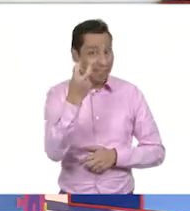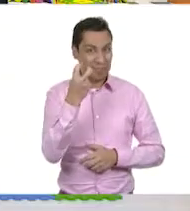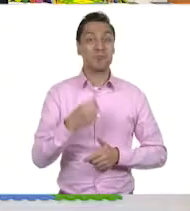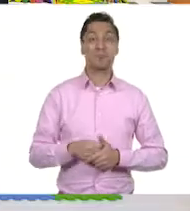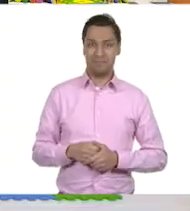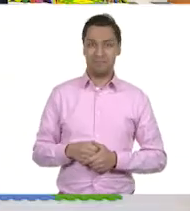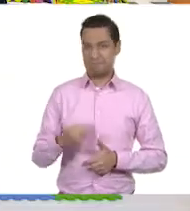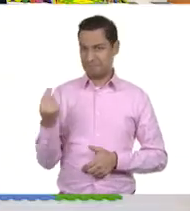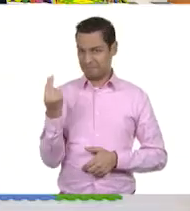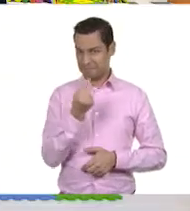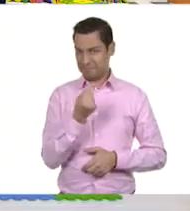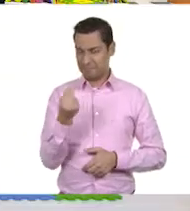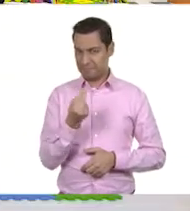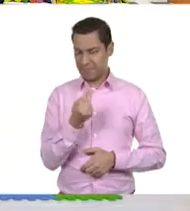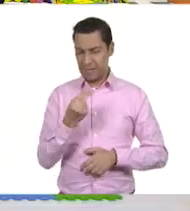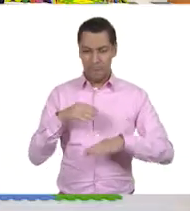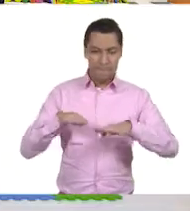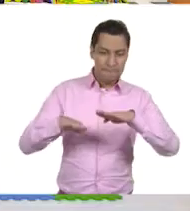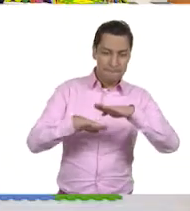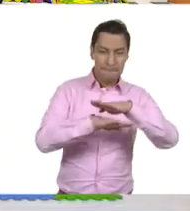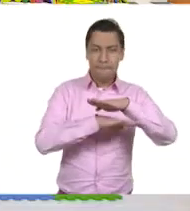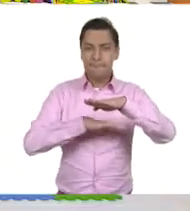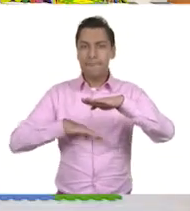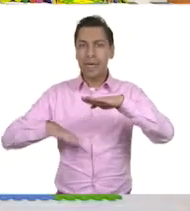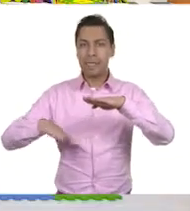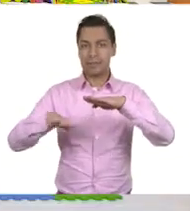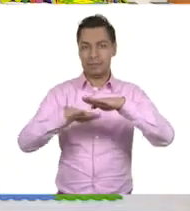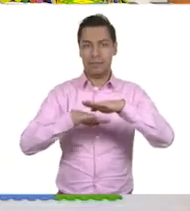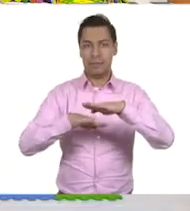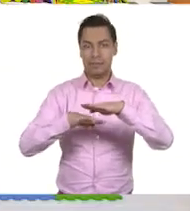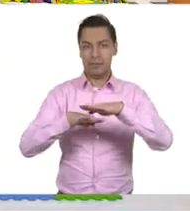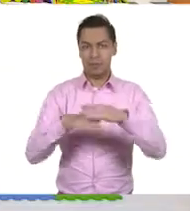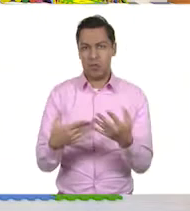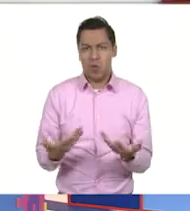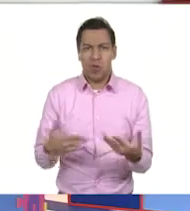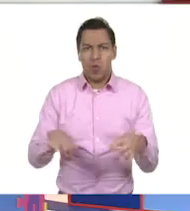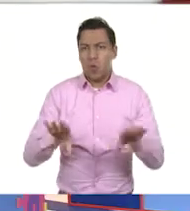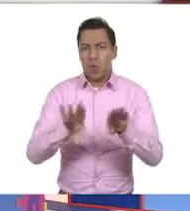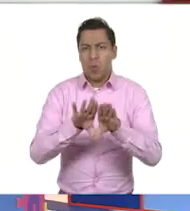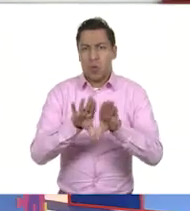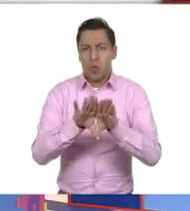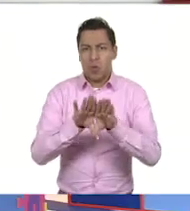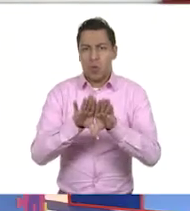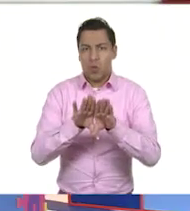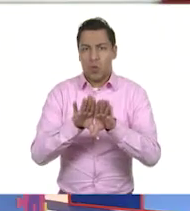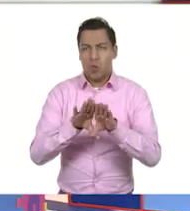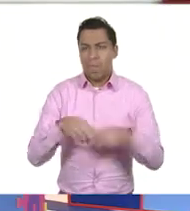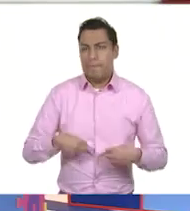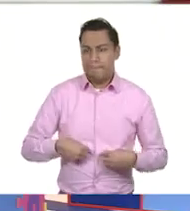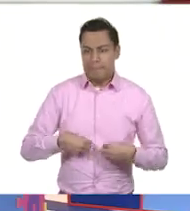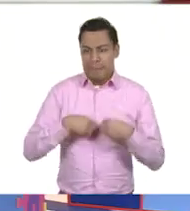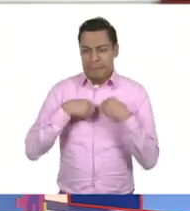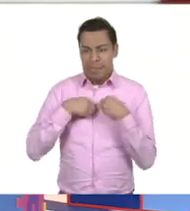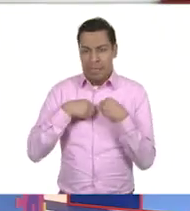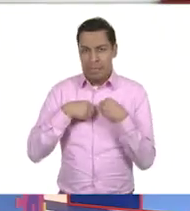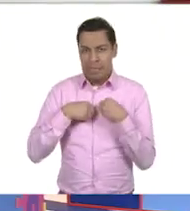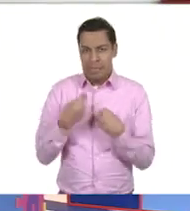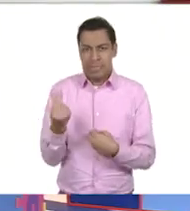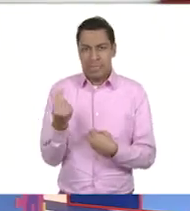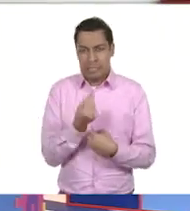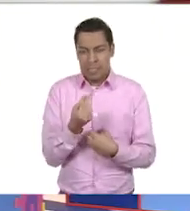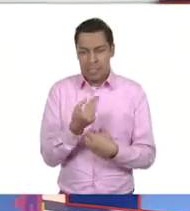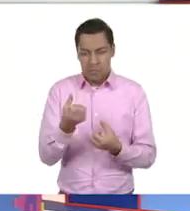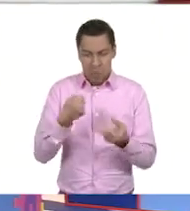Pero suena un poquito todavía como rebuscado, Oscar. Pues tal vez un poco. Yo no puedo vivir, sino como. Exacto.